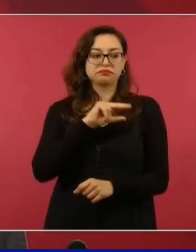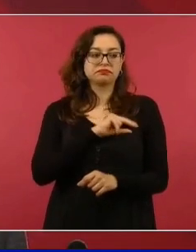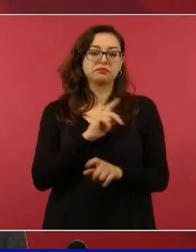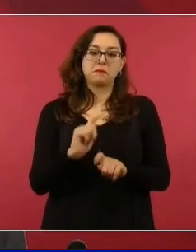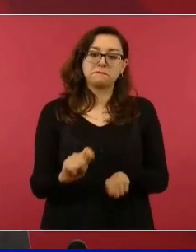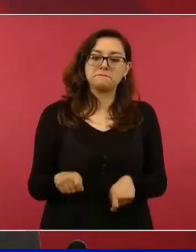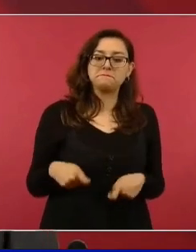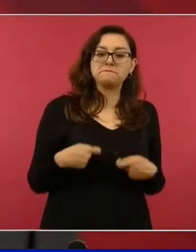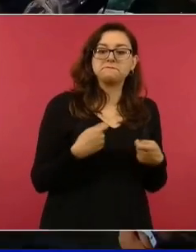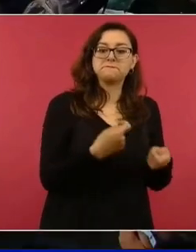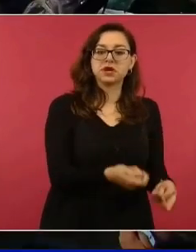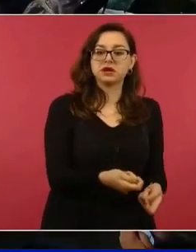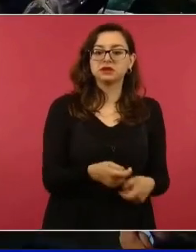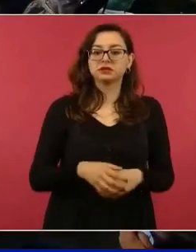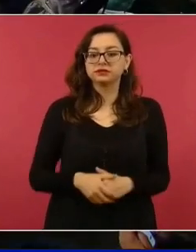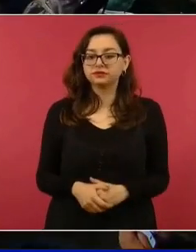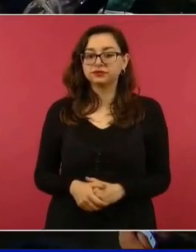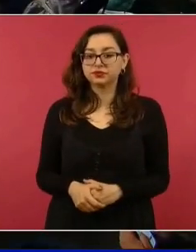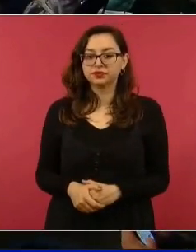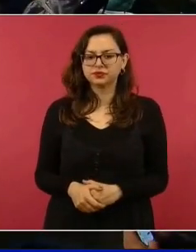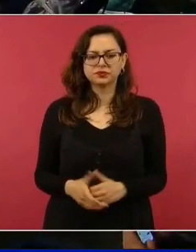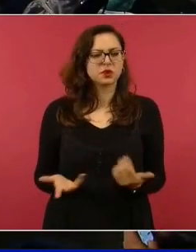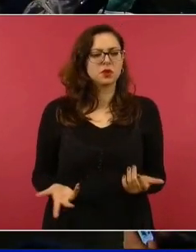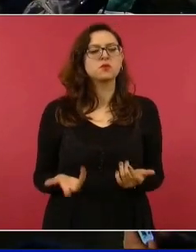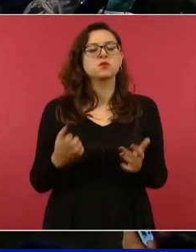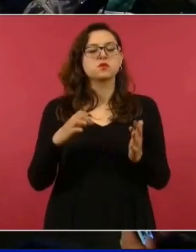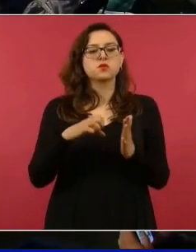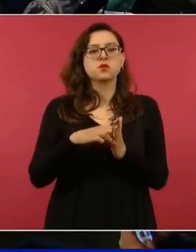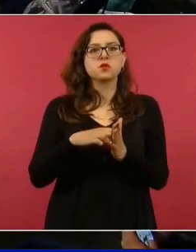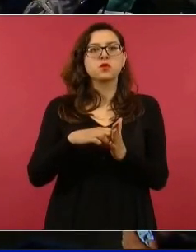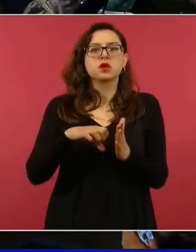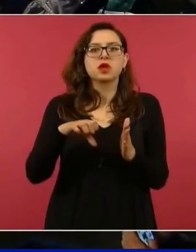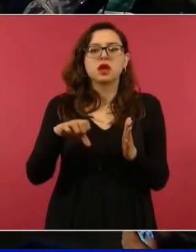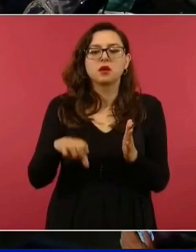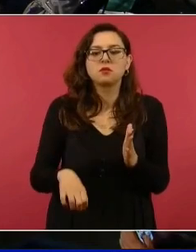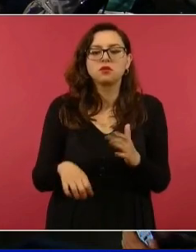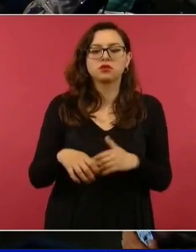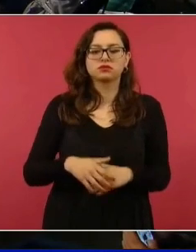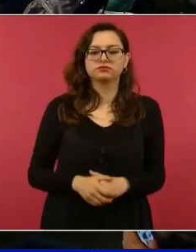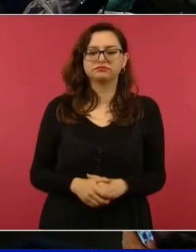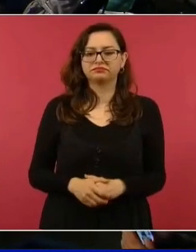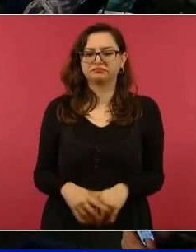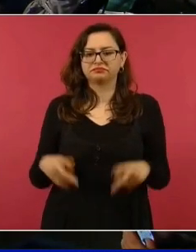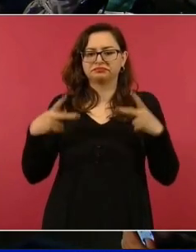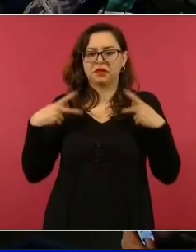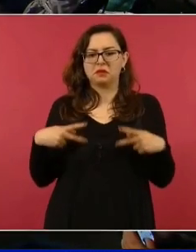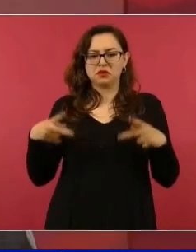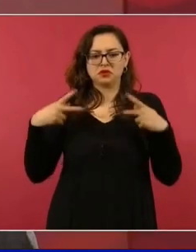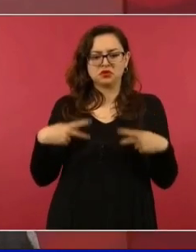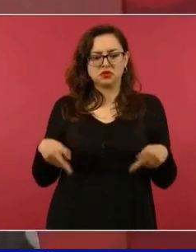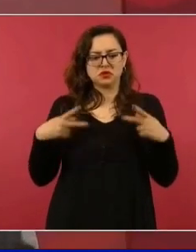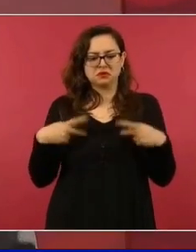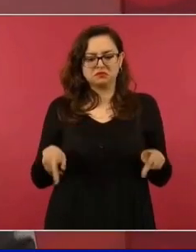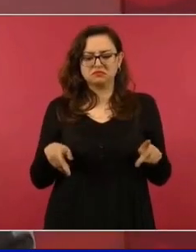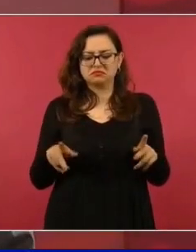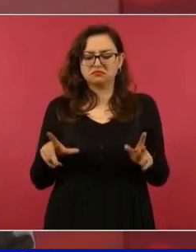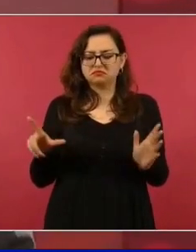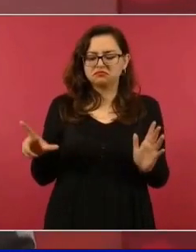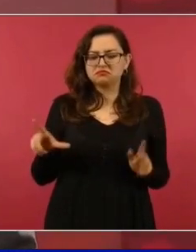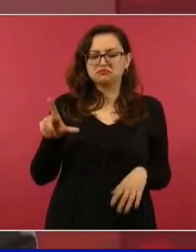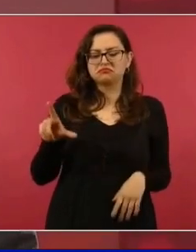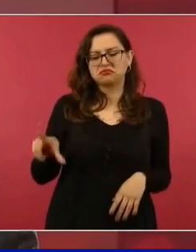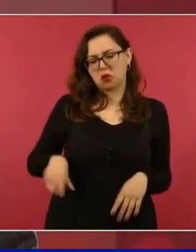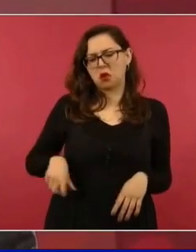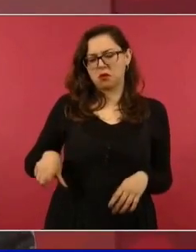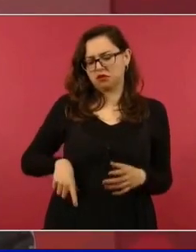Un trabajador al servicio del Estado que necesita